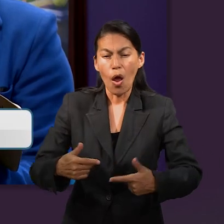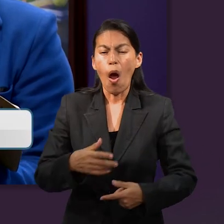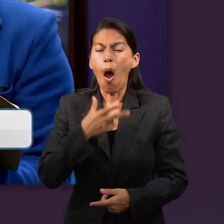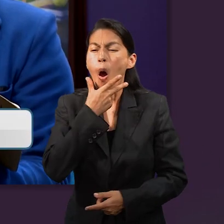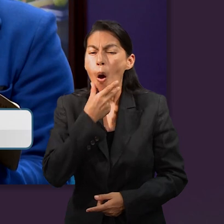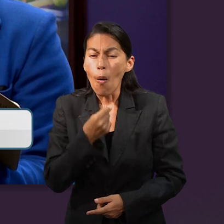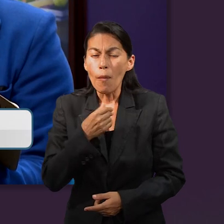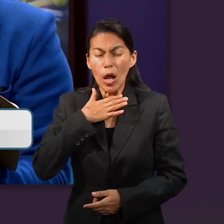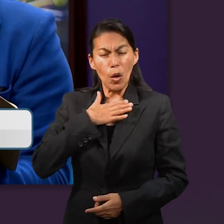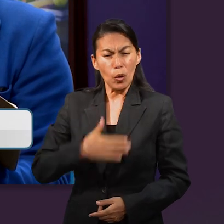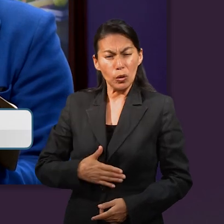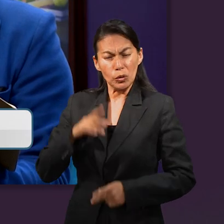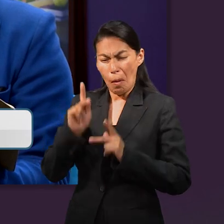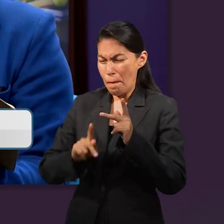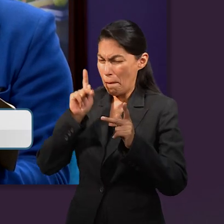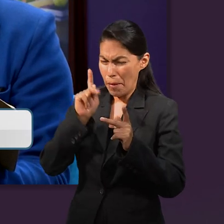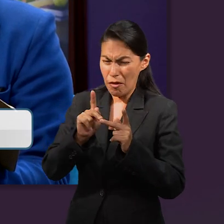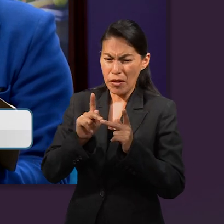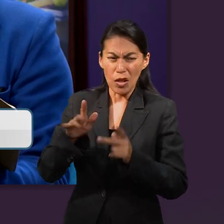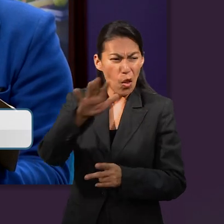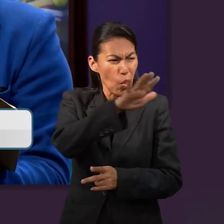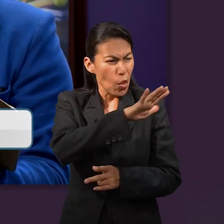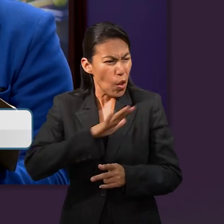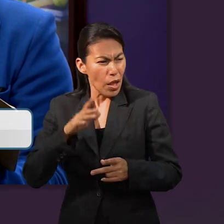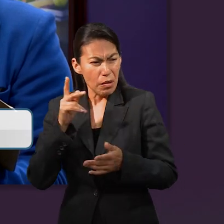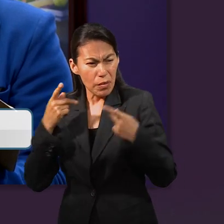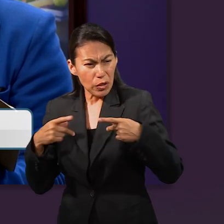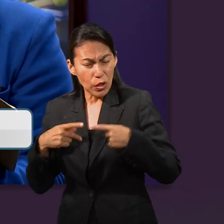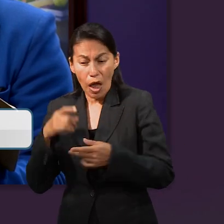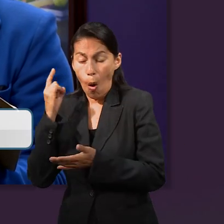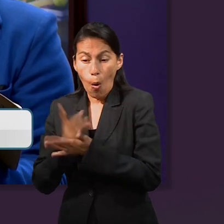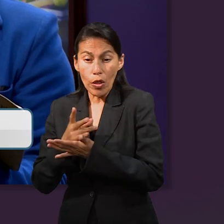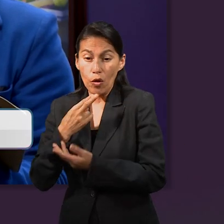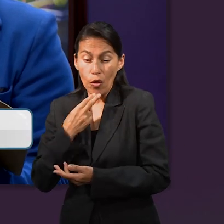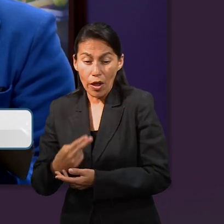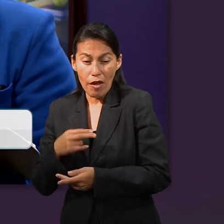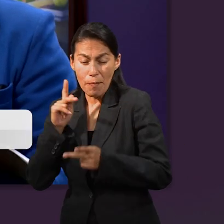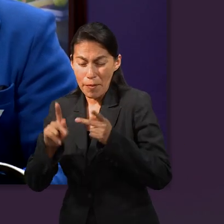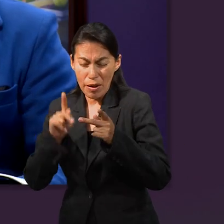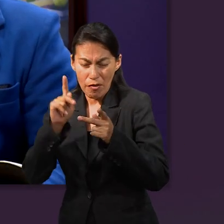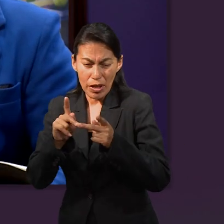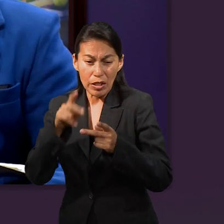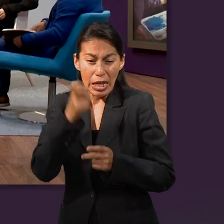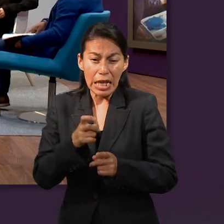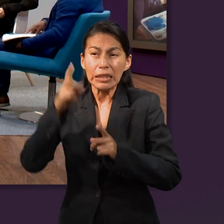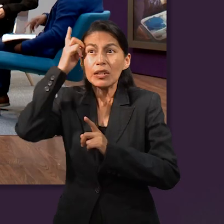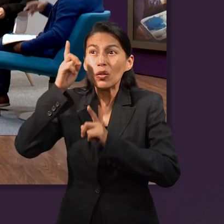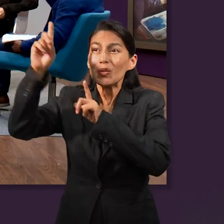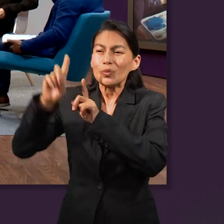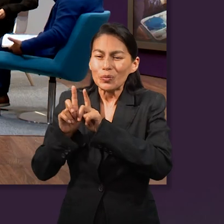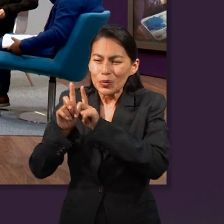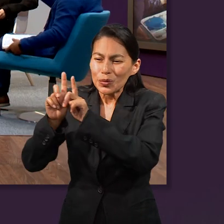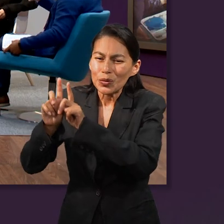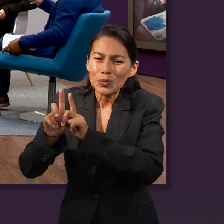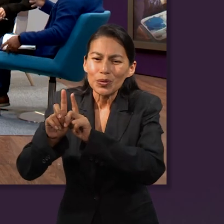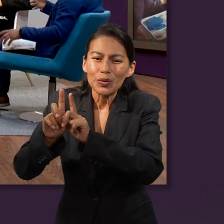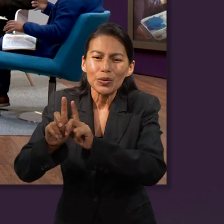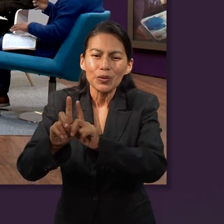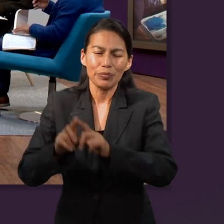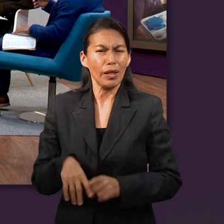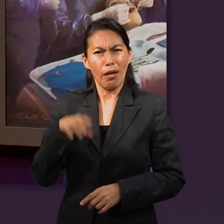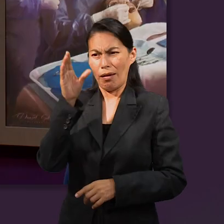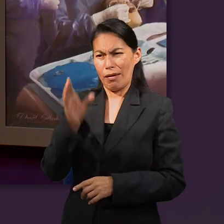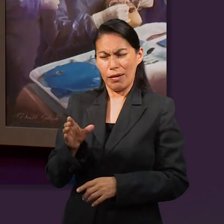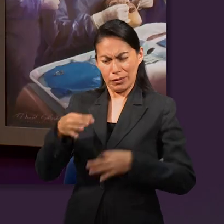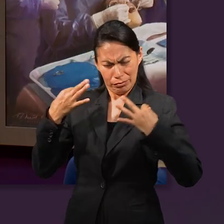Noé, hombre justo, que era perfecto entre los hombres de su tiempo, caminó con Dios. O sea, el carácter de Jacob